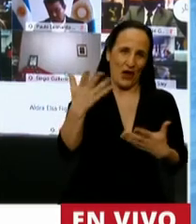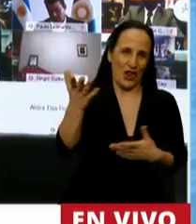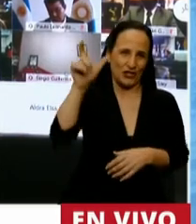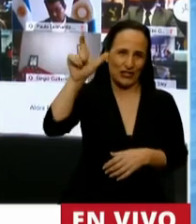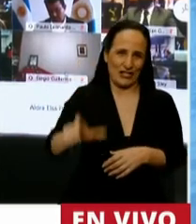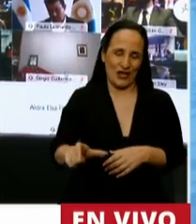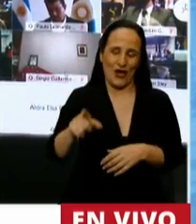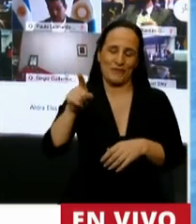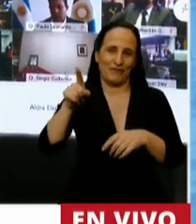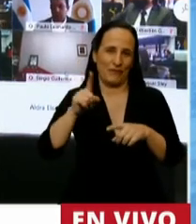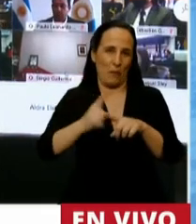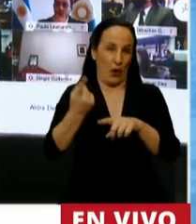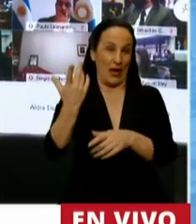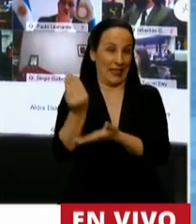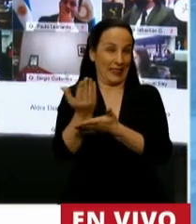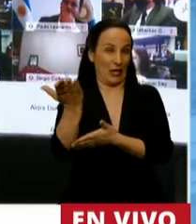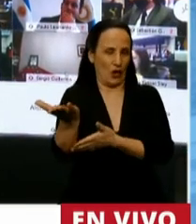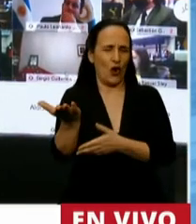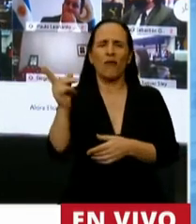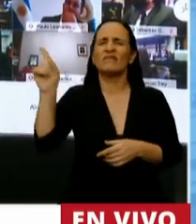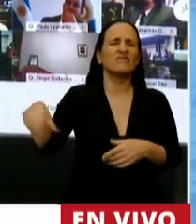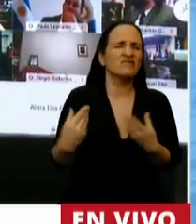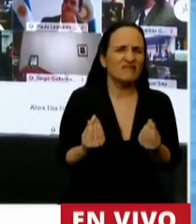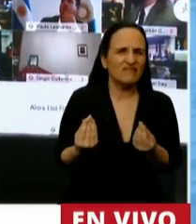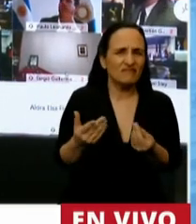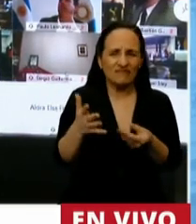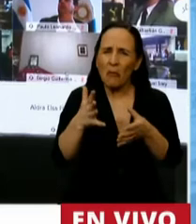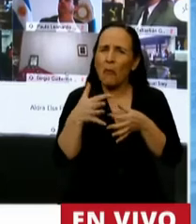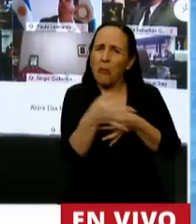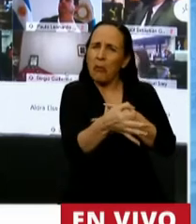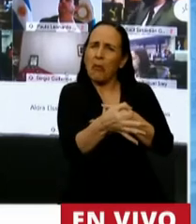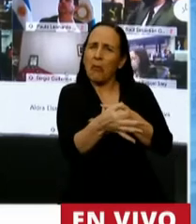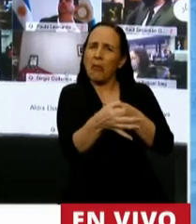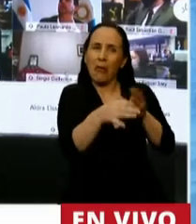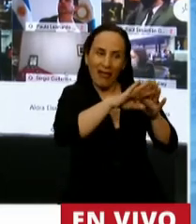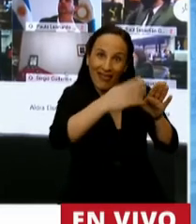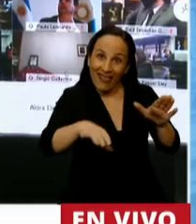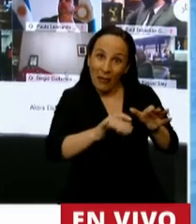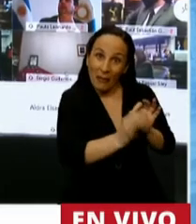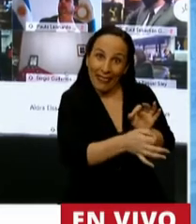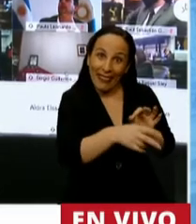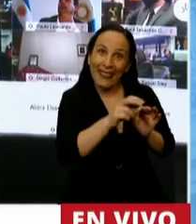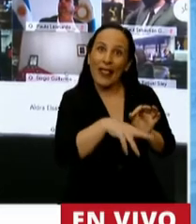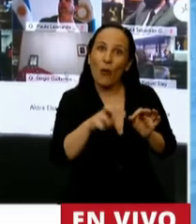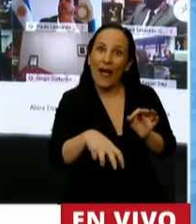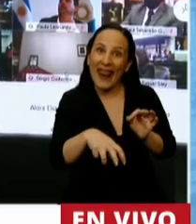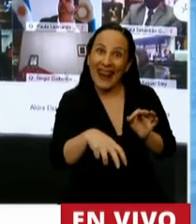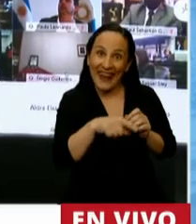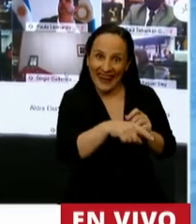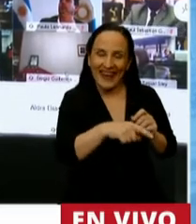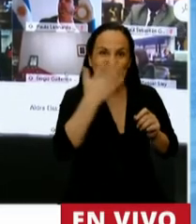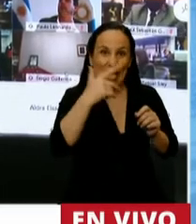político que salió de una pequeña localidad de la cordillera neuquina, San Martín de los Andes,